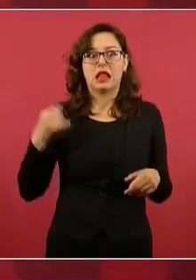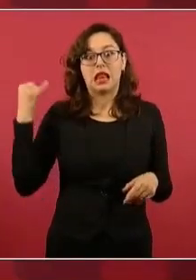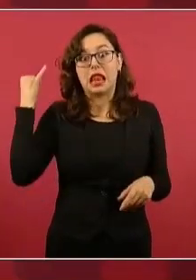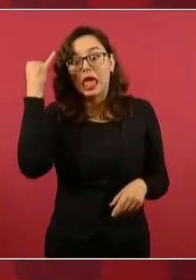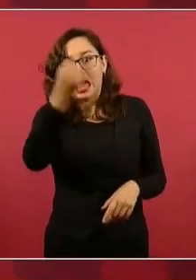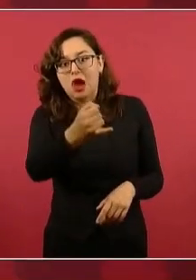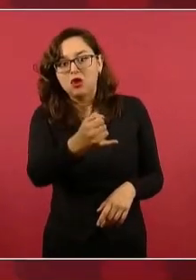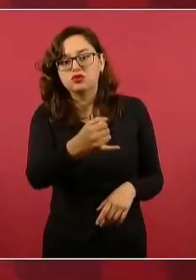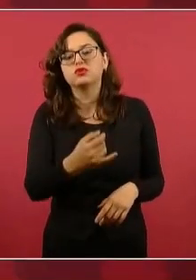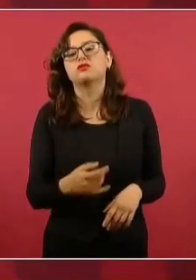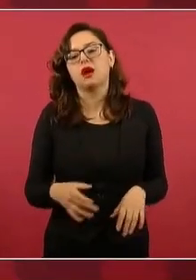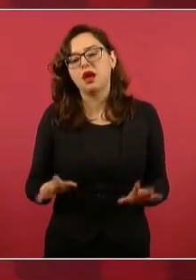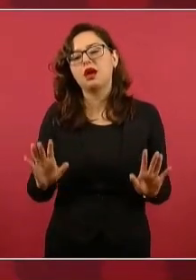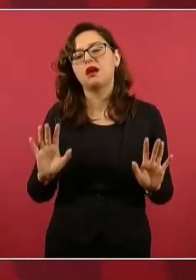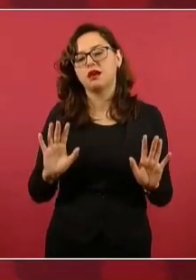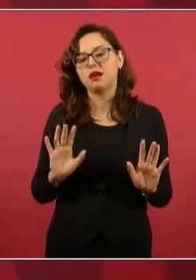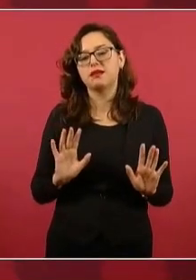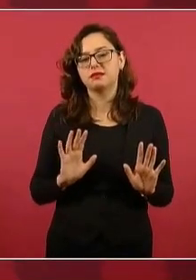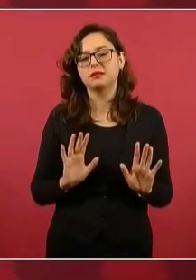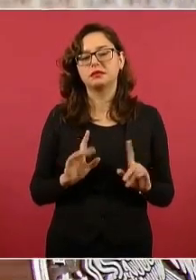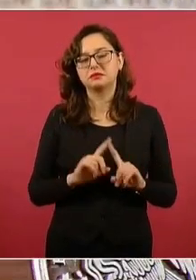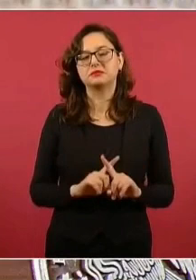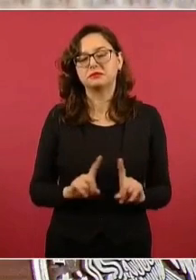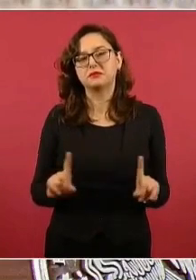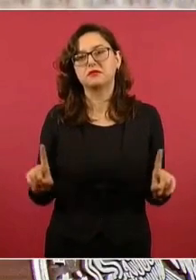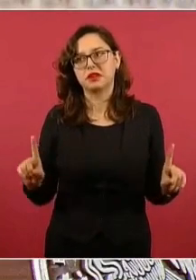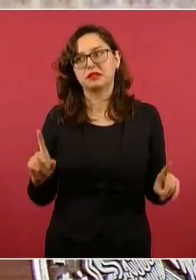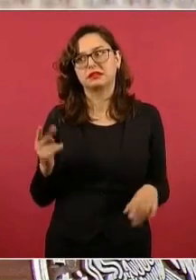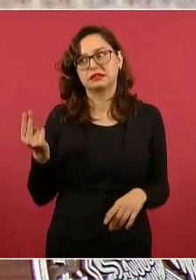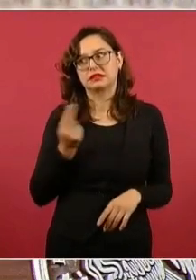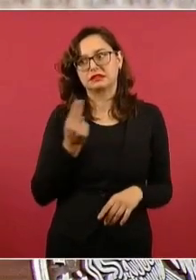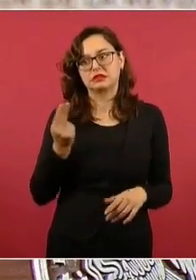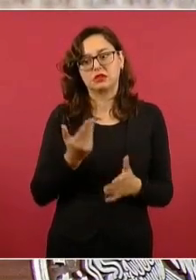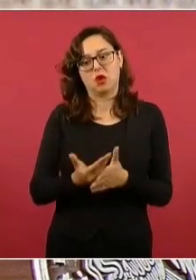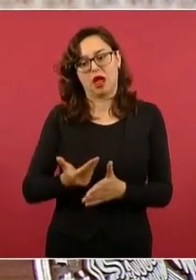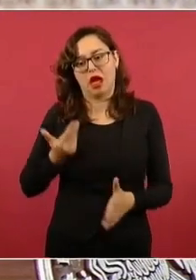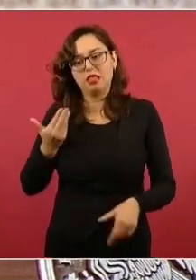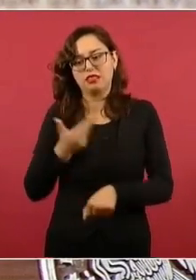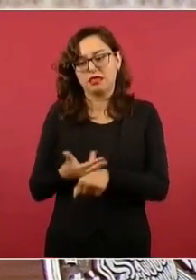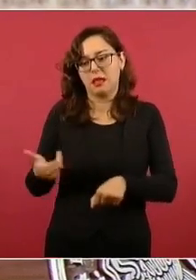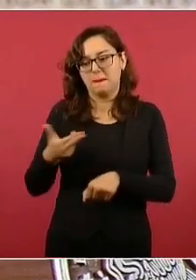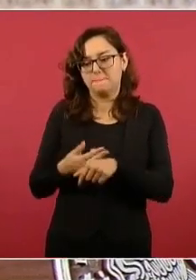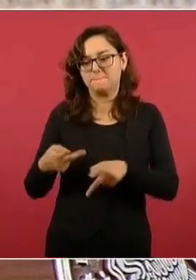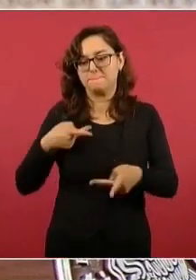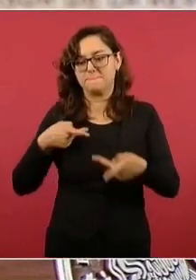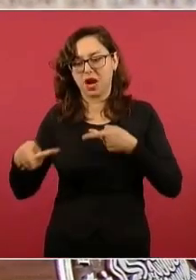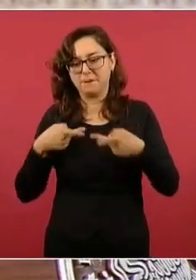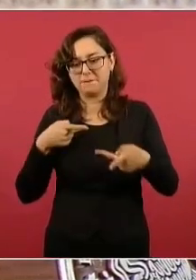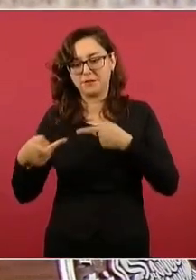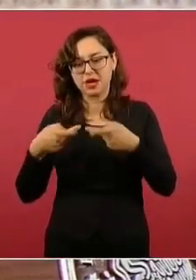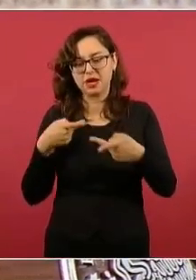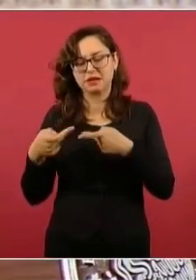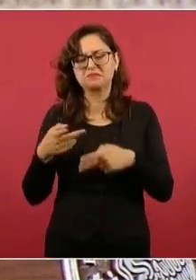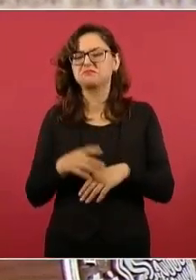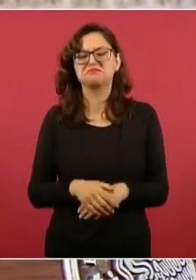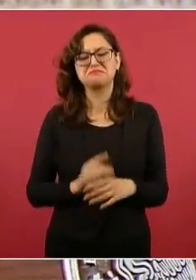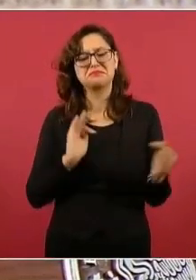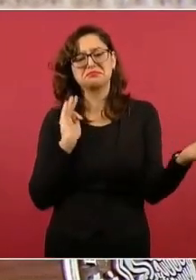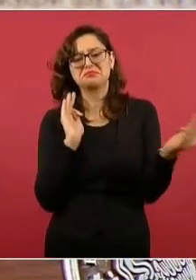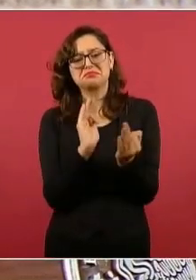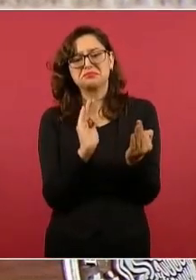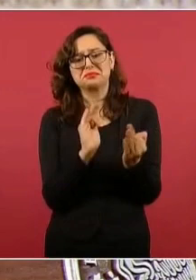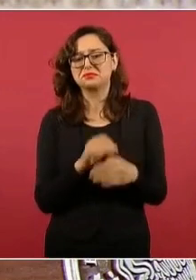tendríamos que prepararnos más, pero no,